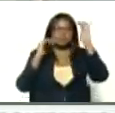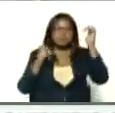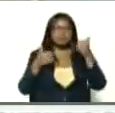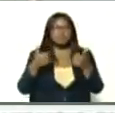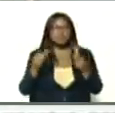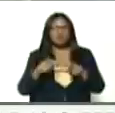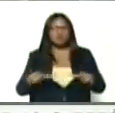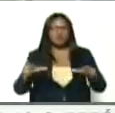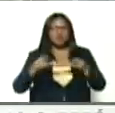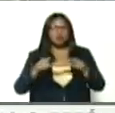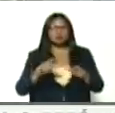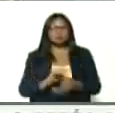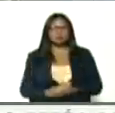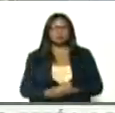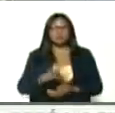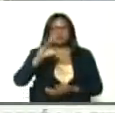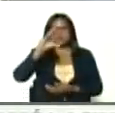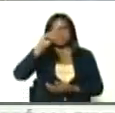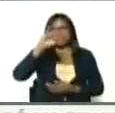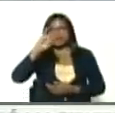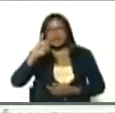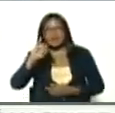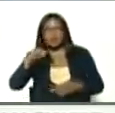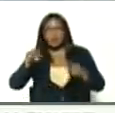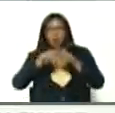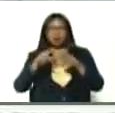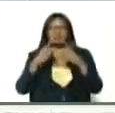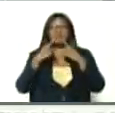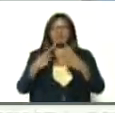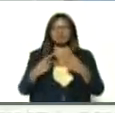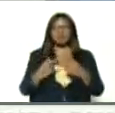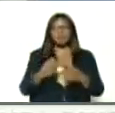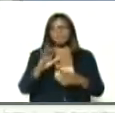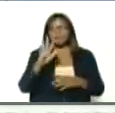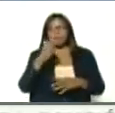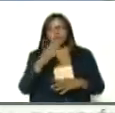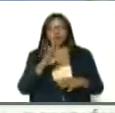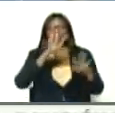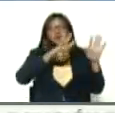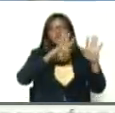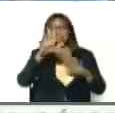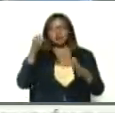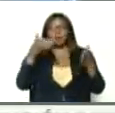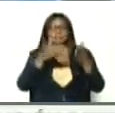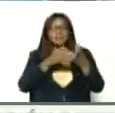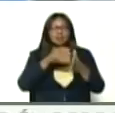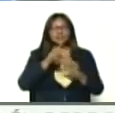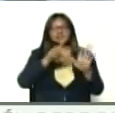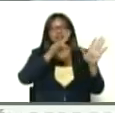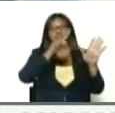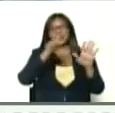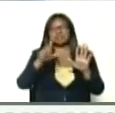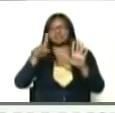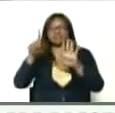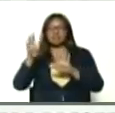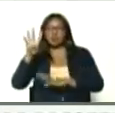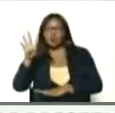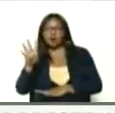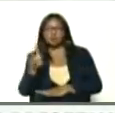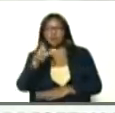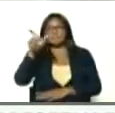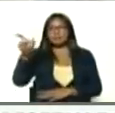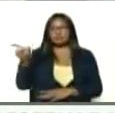áreas. Es un CDI, presidente, que va a beneficiar, a más de 95.664